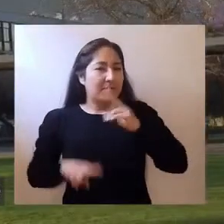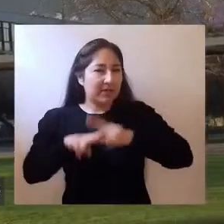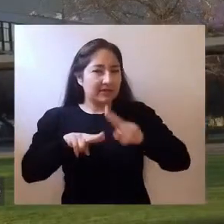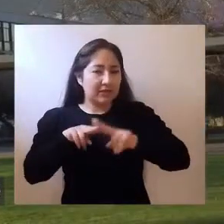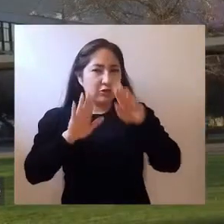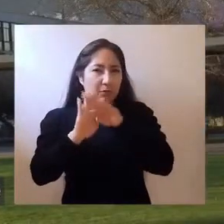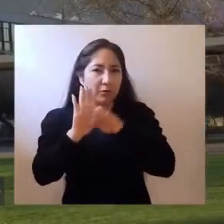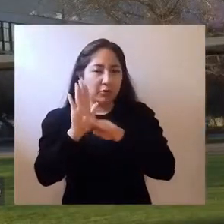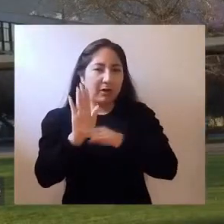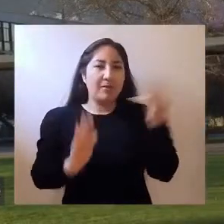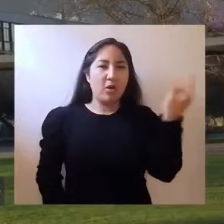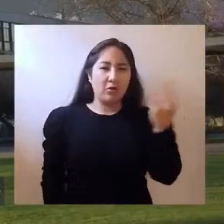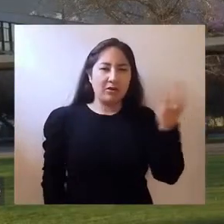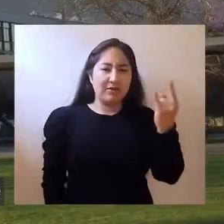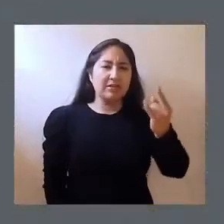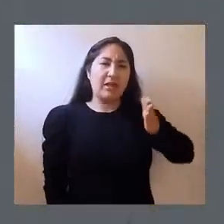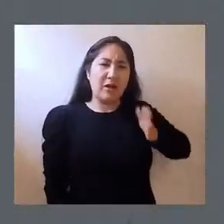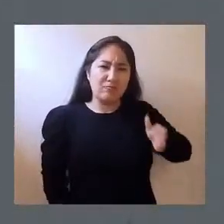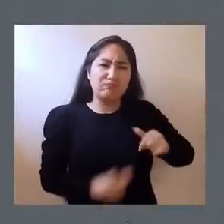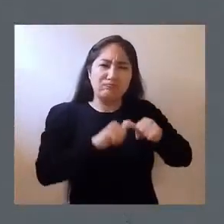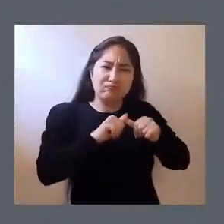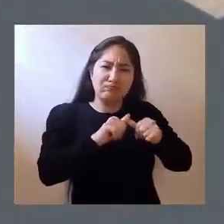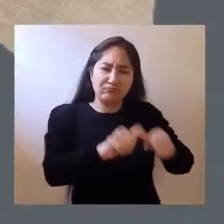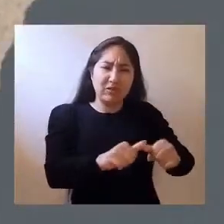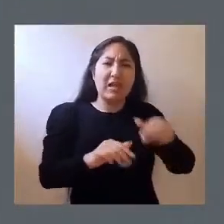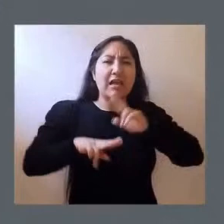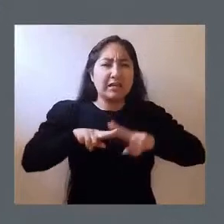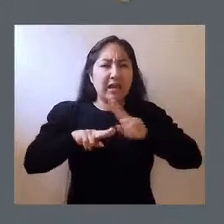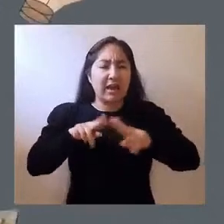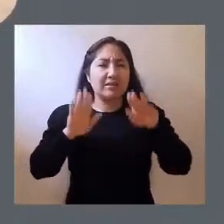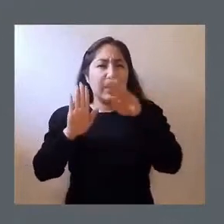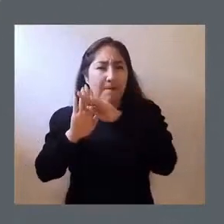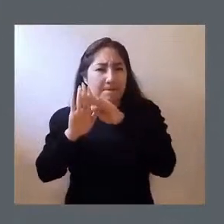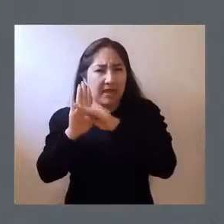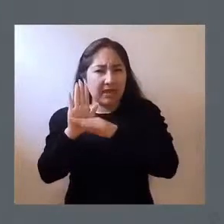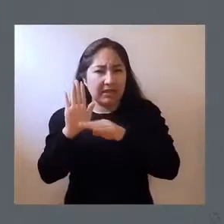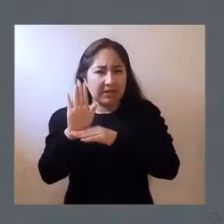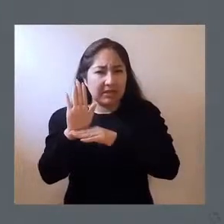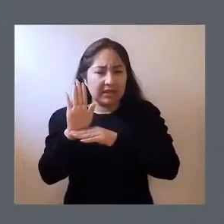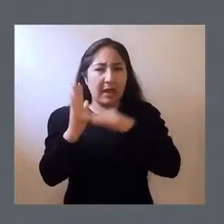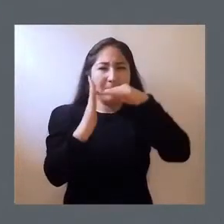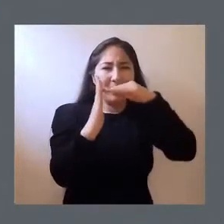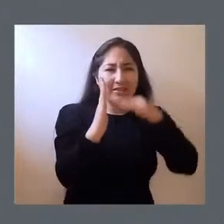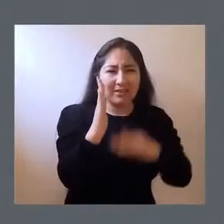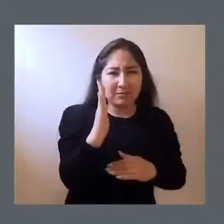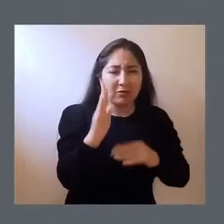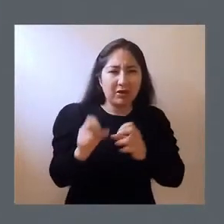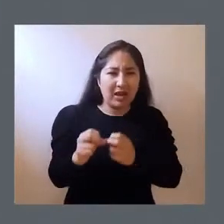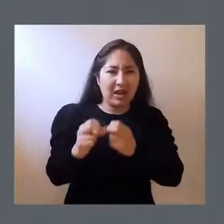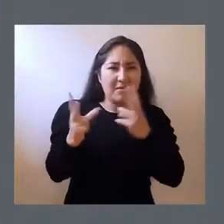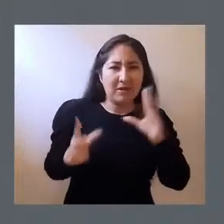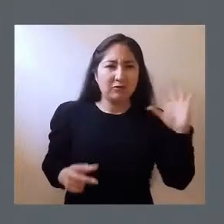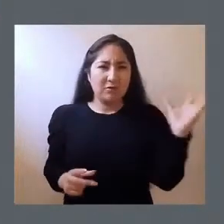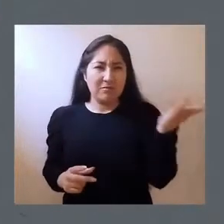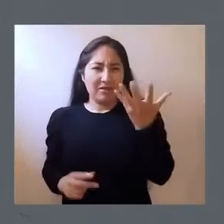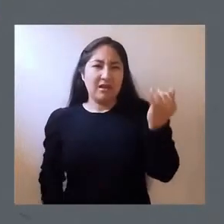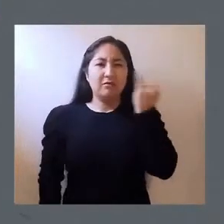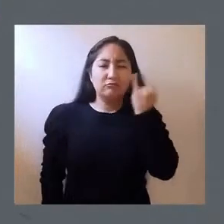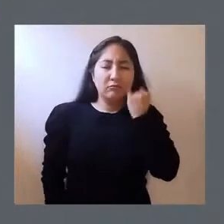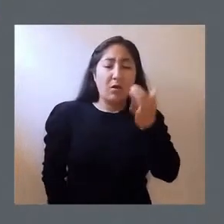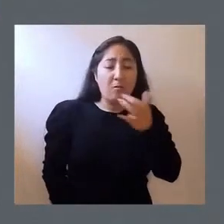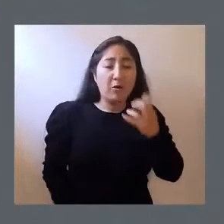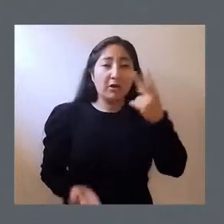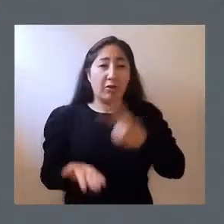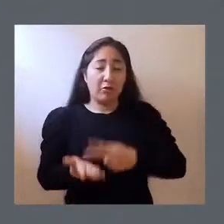el programa Universidad Sostenible, que gestionará medidas para disminuir el impacto medioambiental de la institución, ya que desde